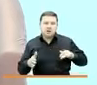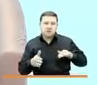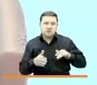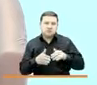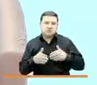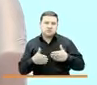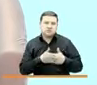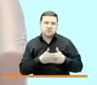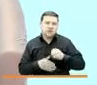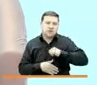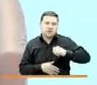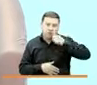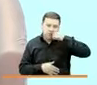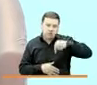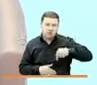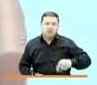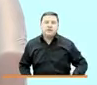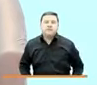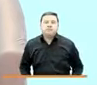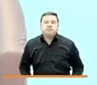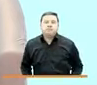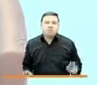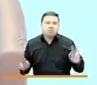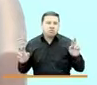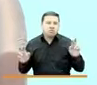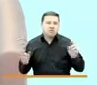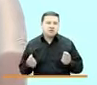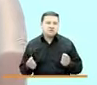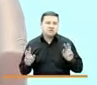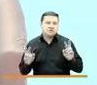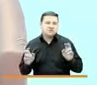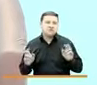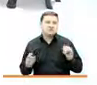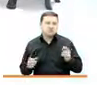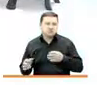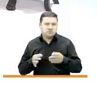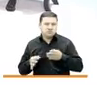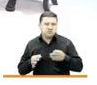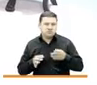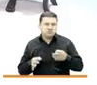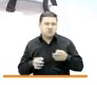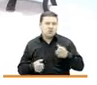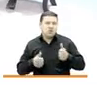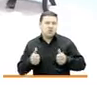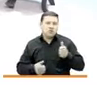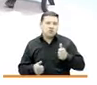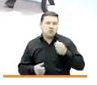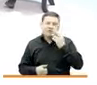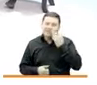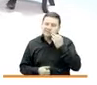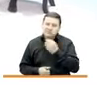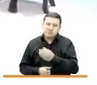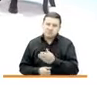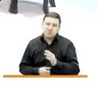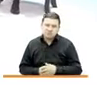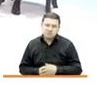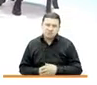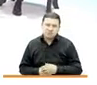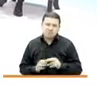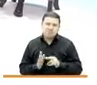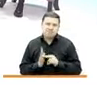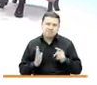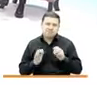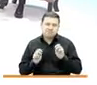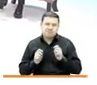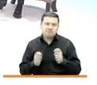los Derechos Humanos. Un tema muy sensible que ella explicará cuál ha sido su experiencia y las técnicas que